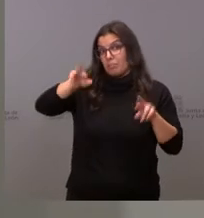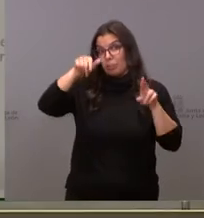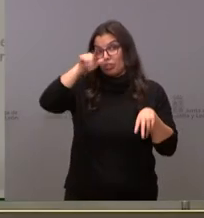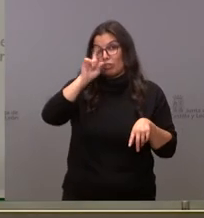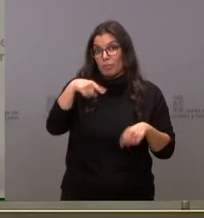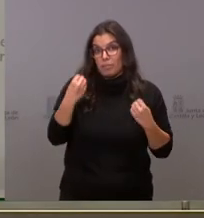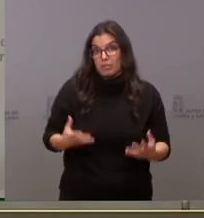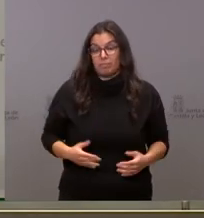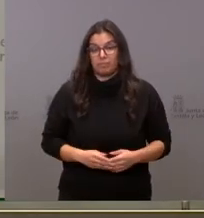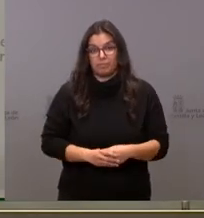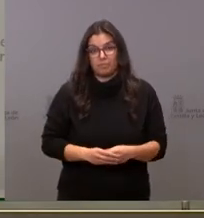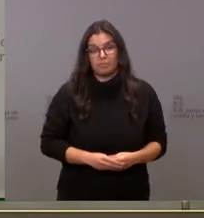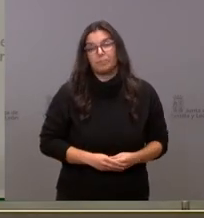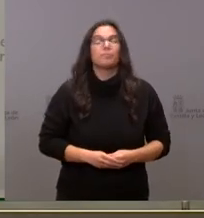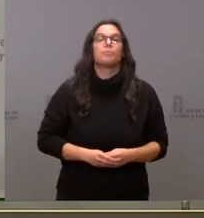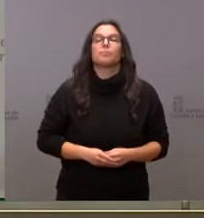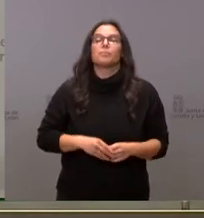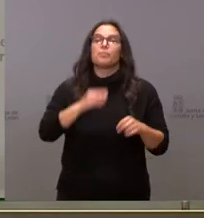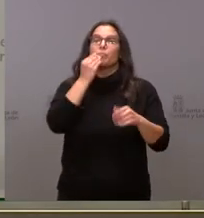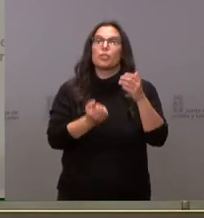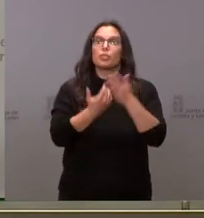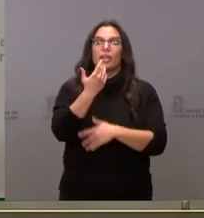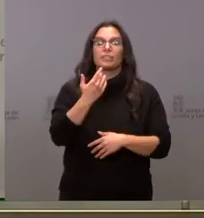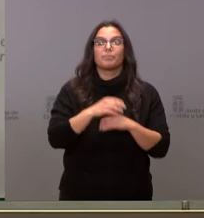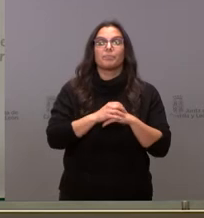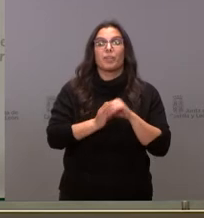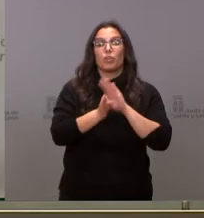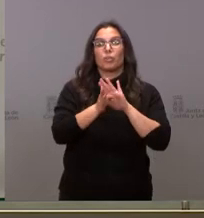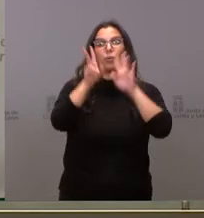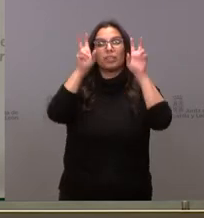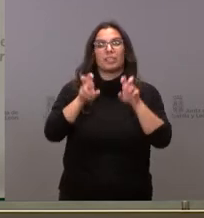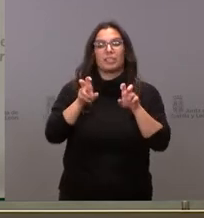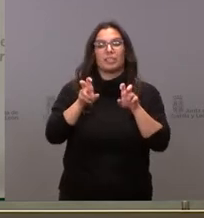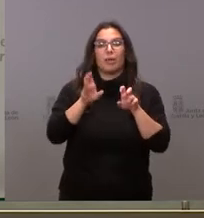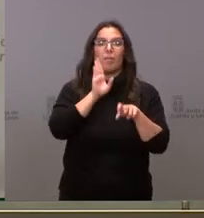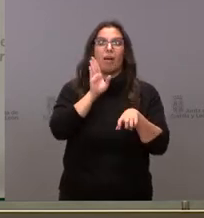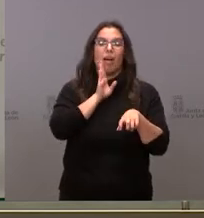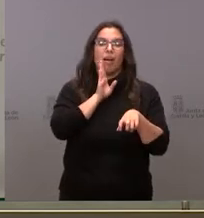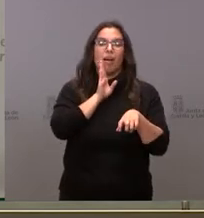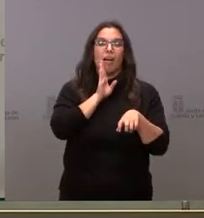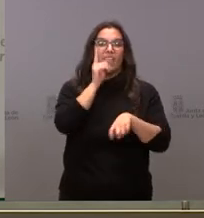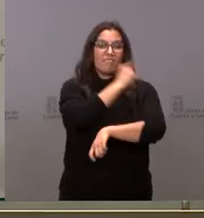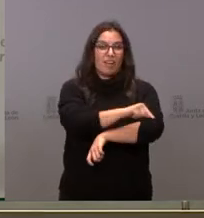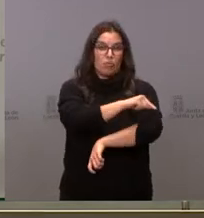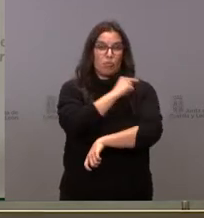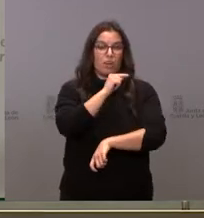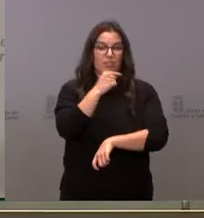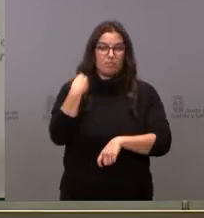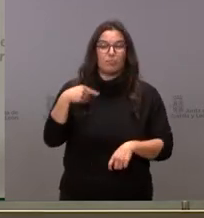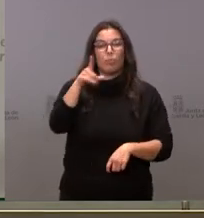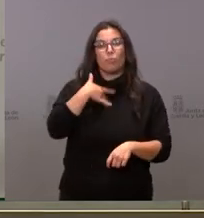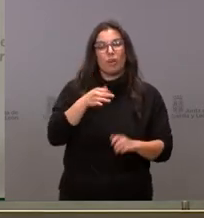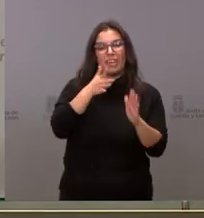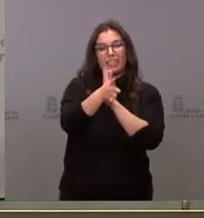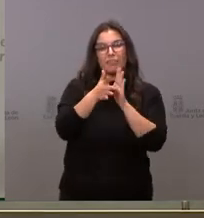Hola buenos días por continuar con las aquí por continuar con las preguntas de mis compañeros de las citaciones de las vacunas no sé si nos puede explicar un poco